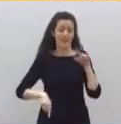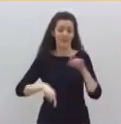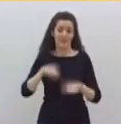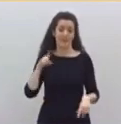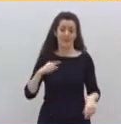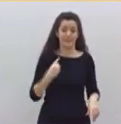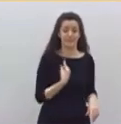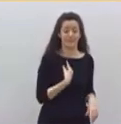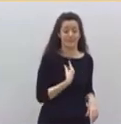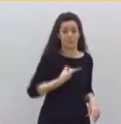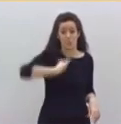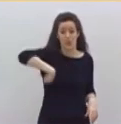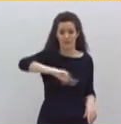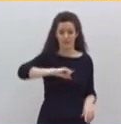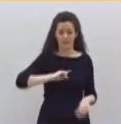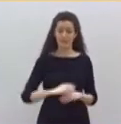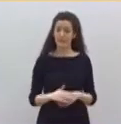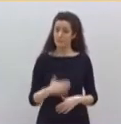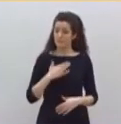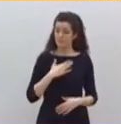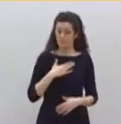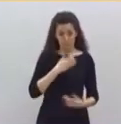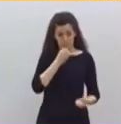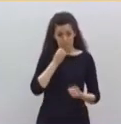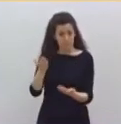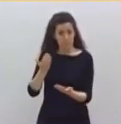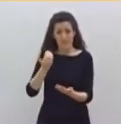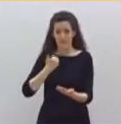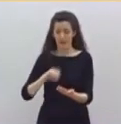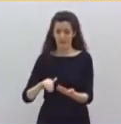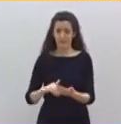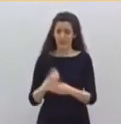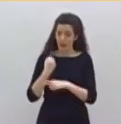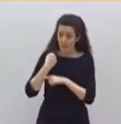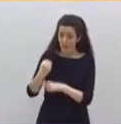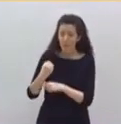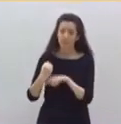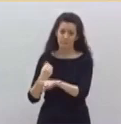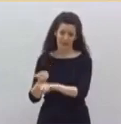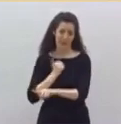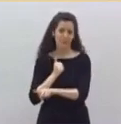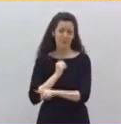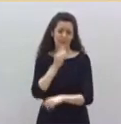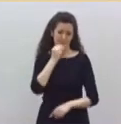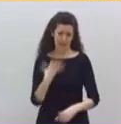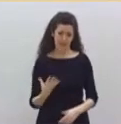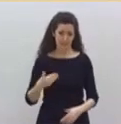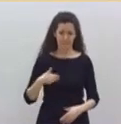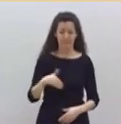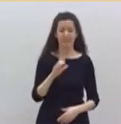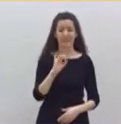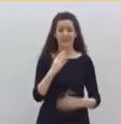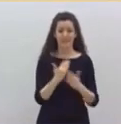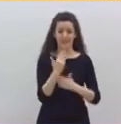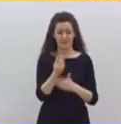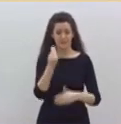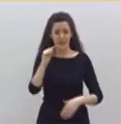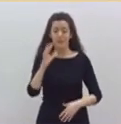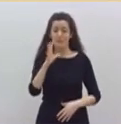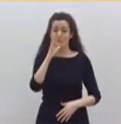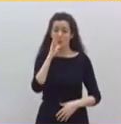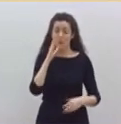mía ya se la ha dado. Aprovechele bien en estos 15 días más, porque la paciencia de los españoles tiene un límite.